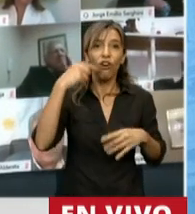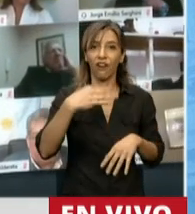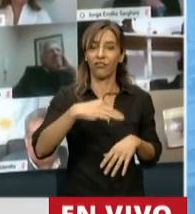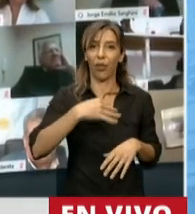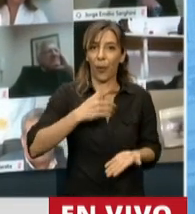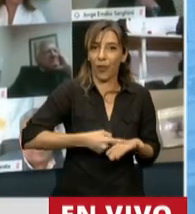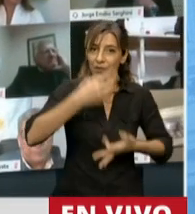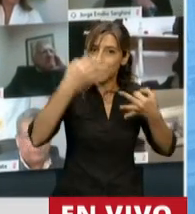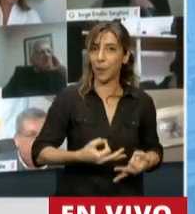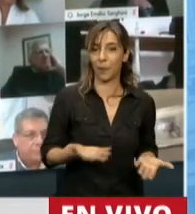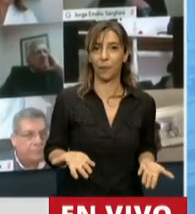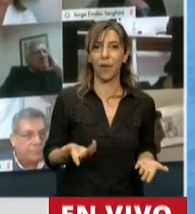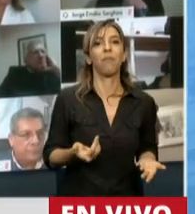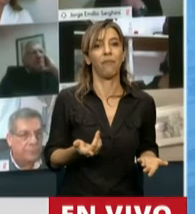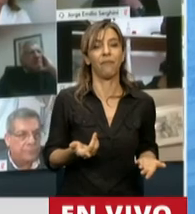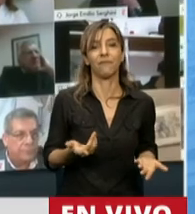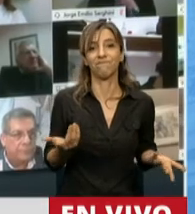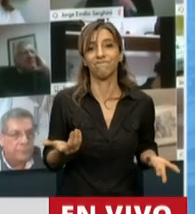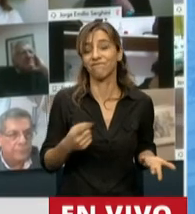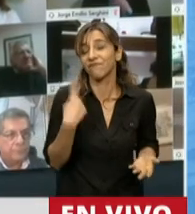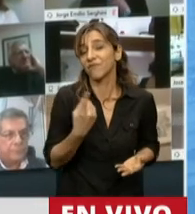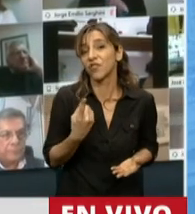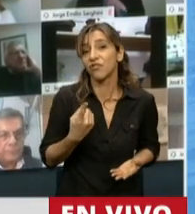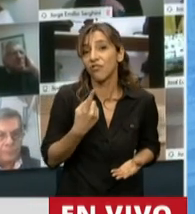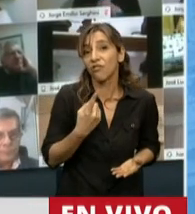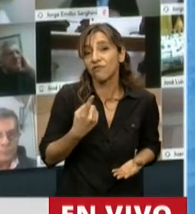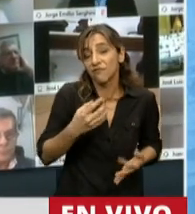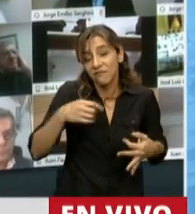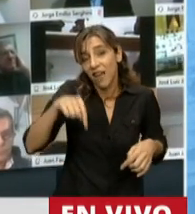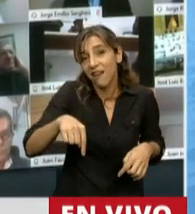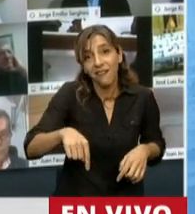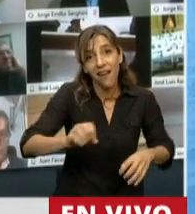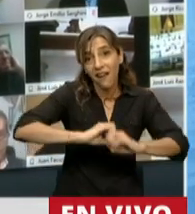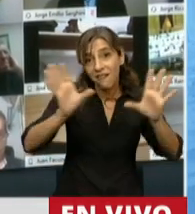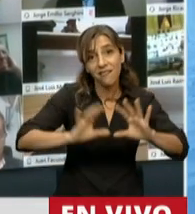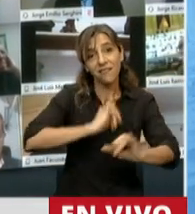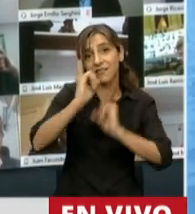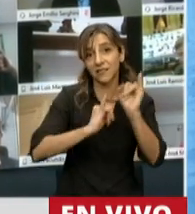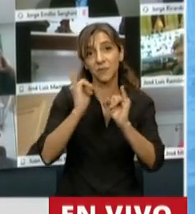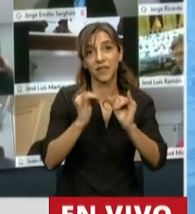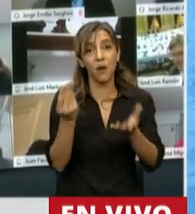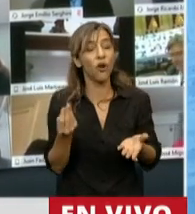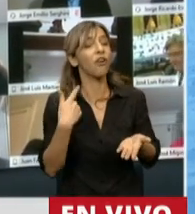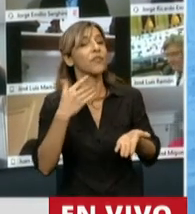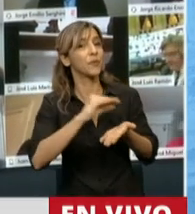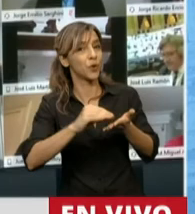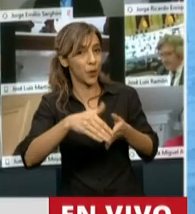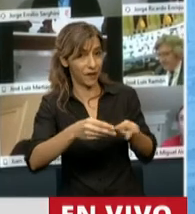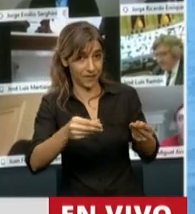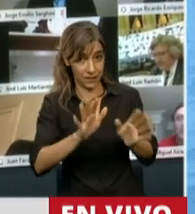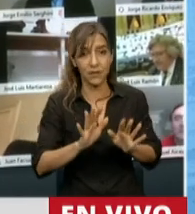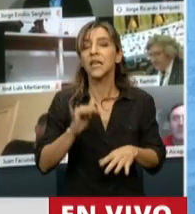tenemos que decirlo como es, porque independientemente de la distribución, que es importante, lo que vamos a tener